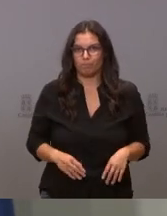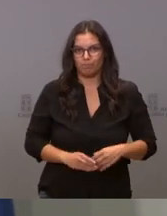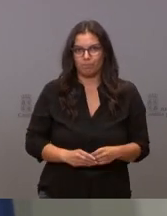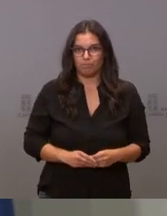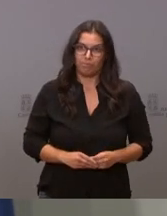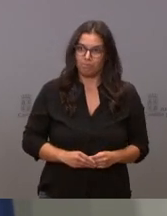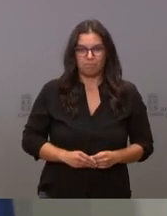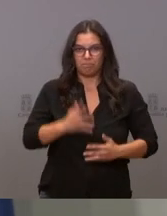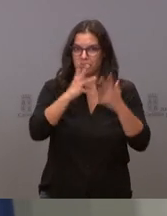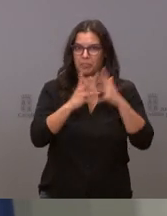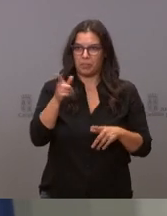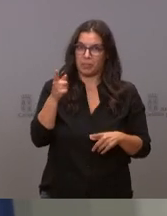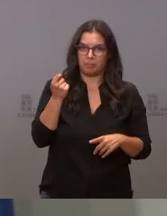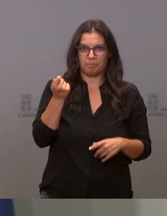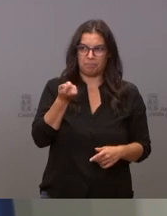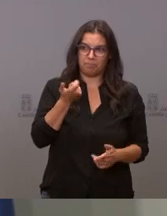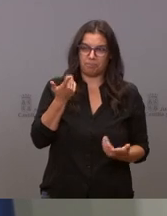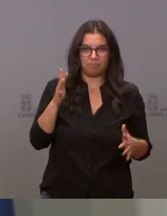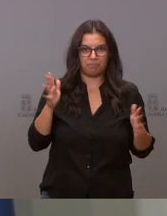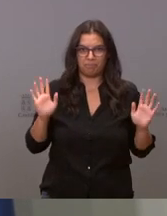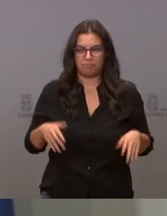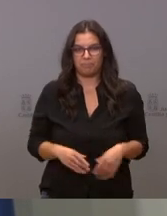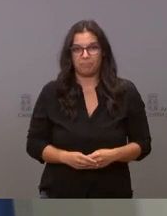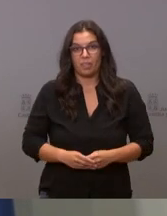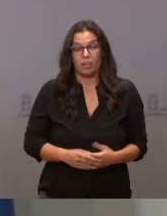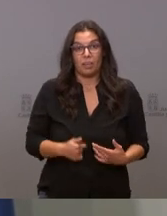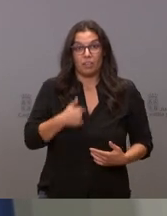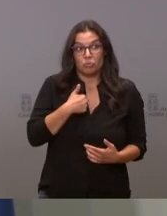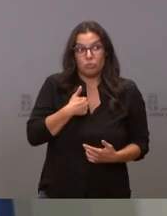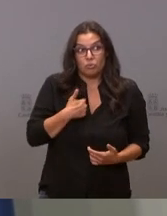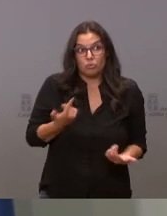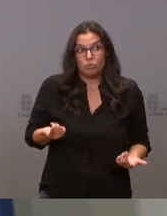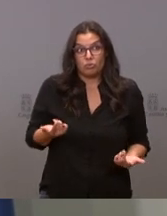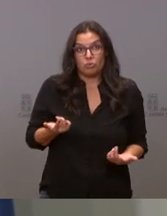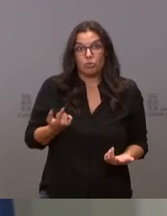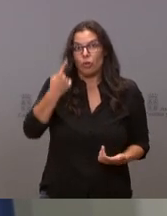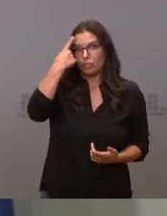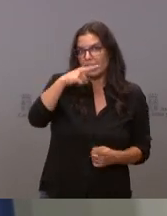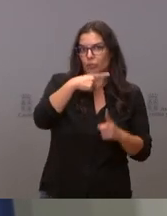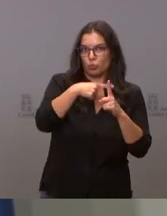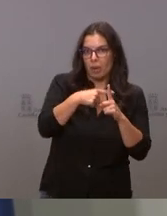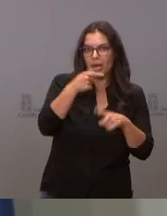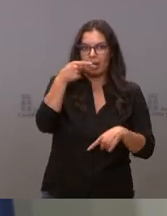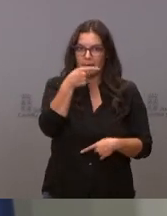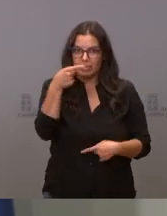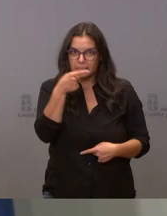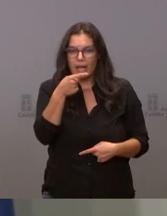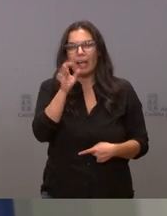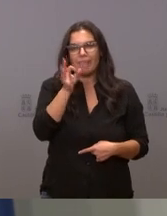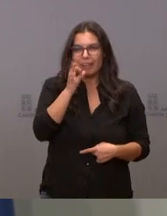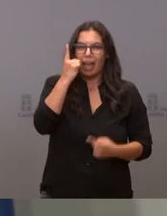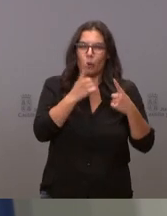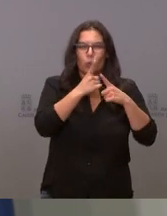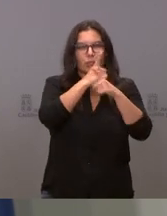matemáticas sí que es que tienen y yo yo sé sumar restar las integrales hace mucho que no las hago